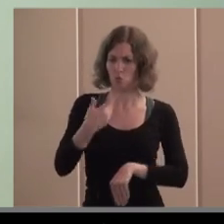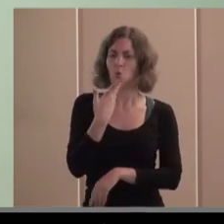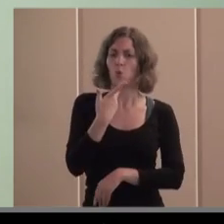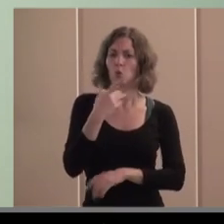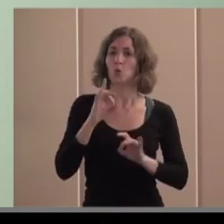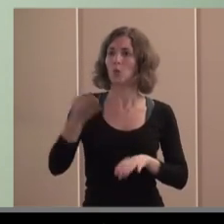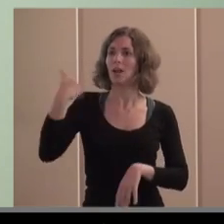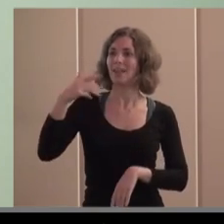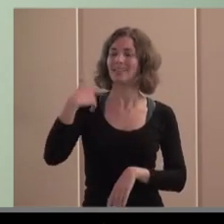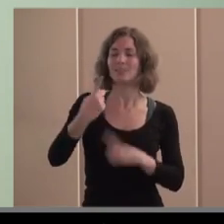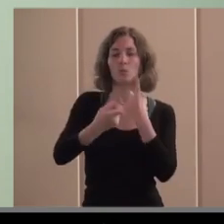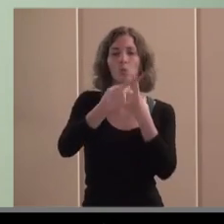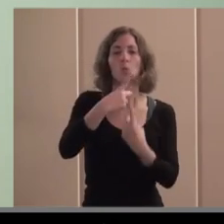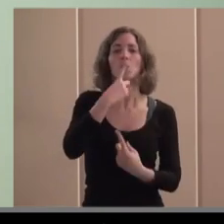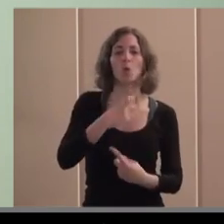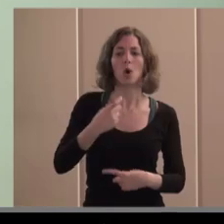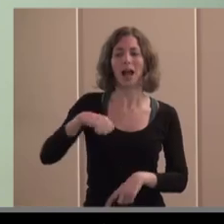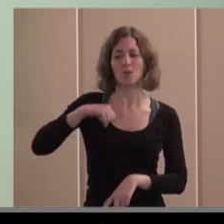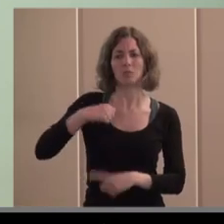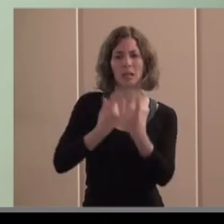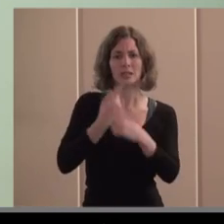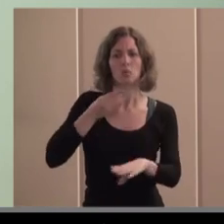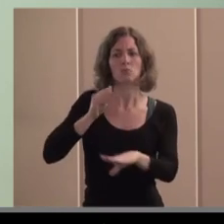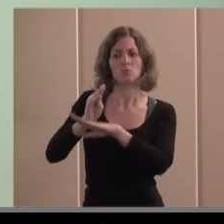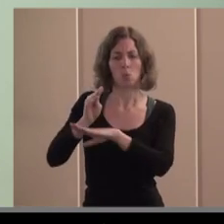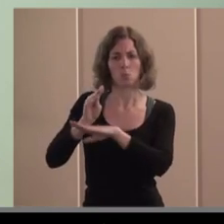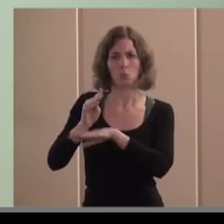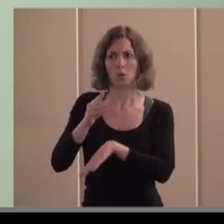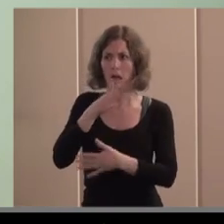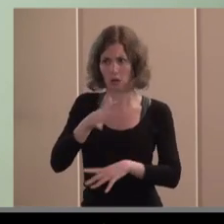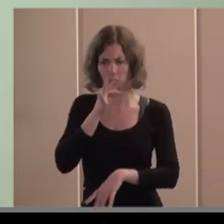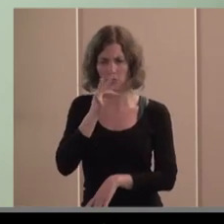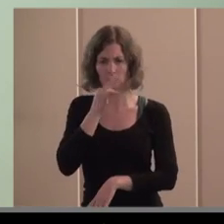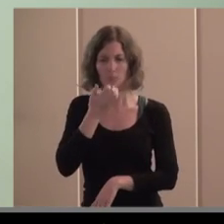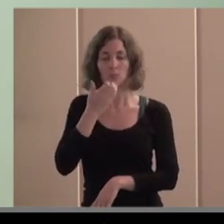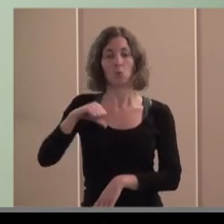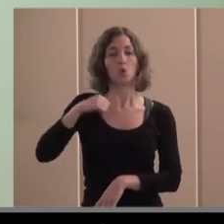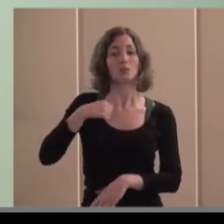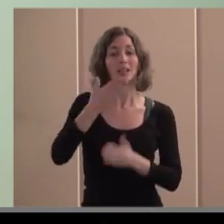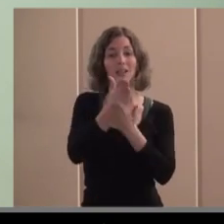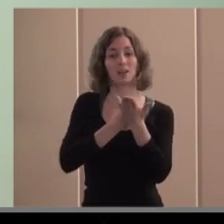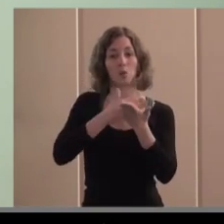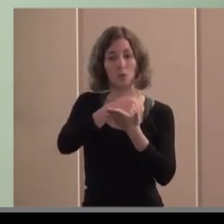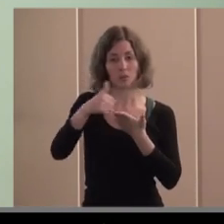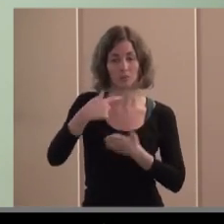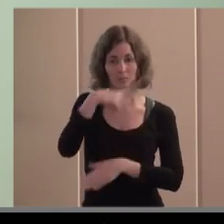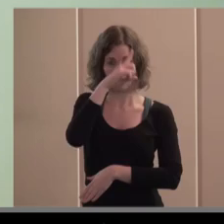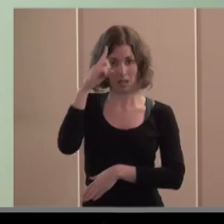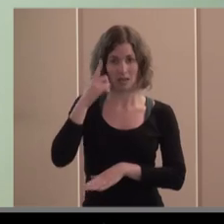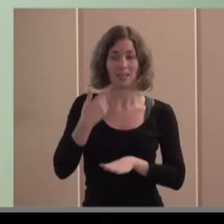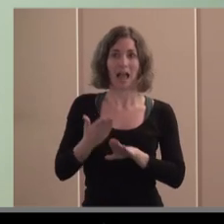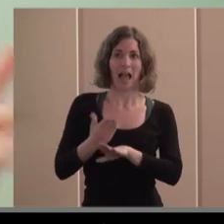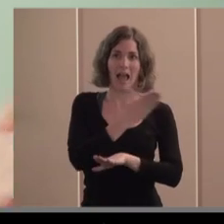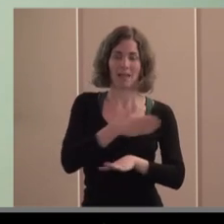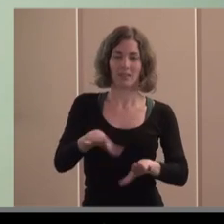mantenía más hospitales o sigue aún manteniendo algunos hospitales el hospital de cuatro caminos antes de la Curroja todavía en